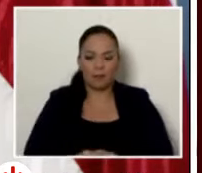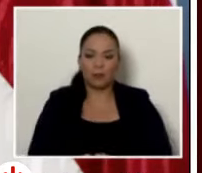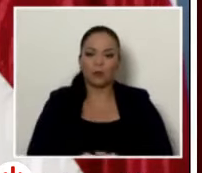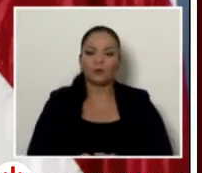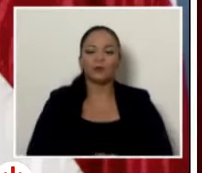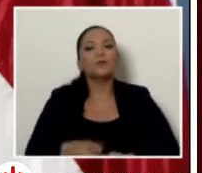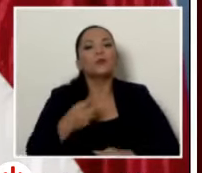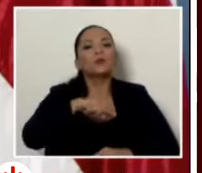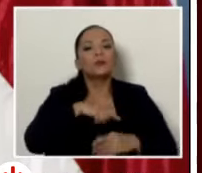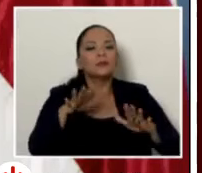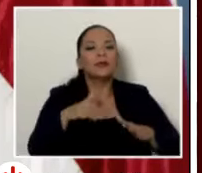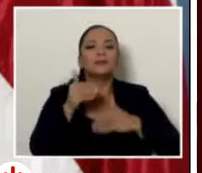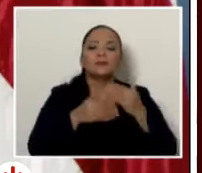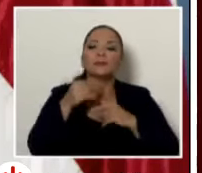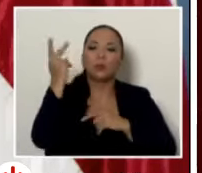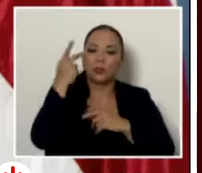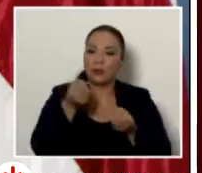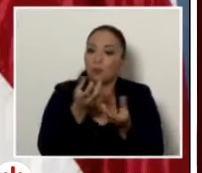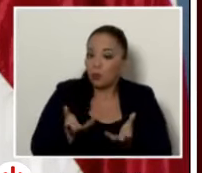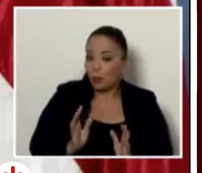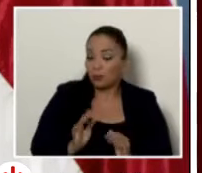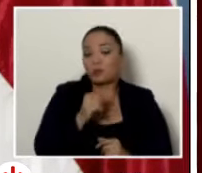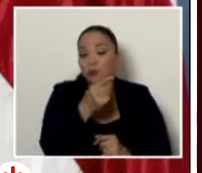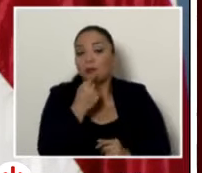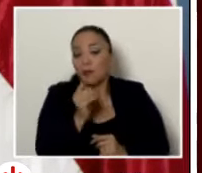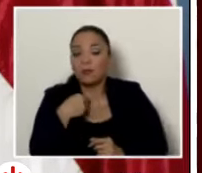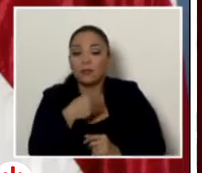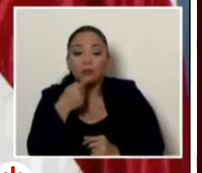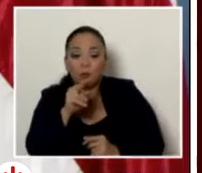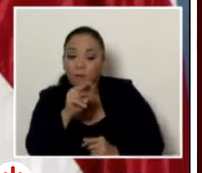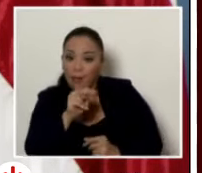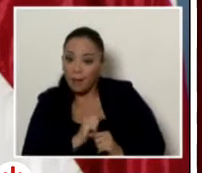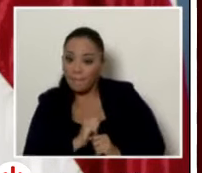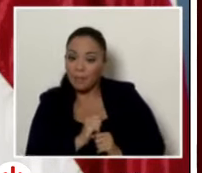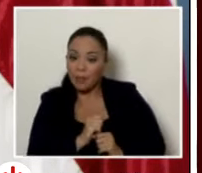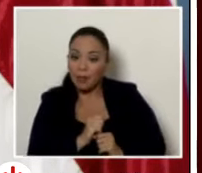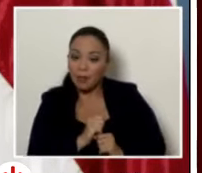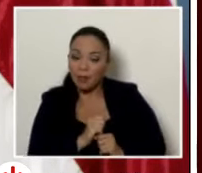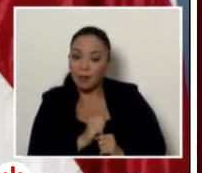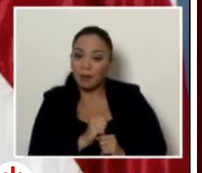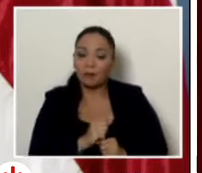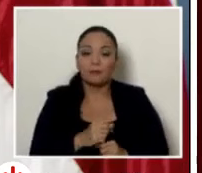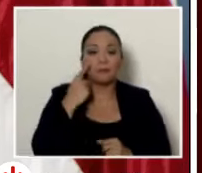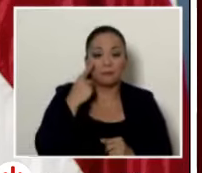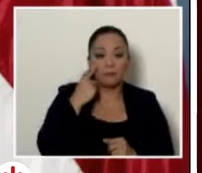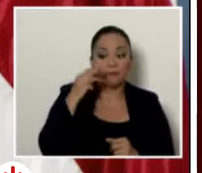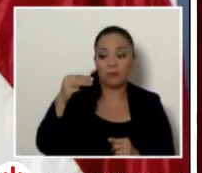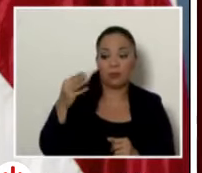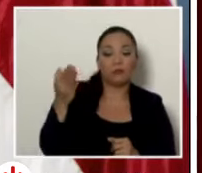nosotros adelantamos la política pública que usted dice que el Ministro anunció en noviembre bueno el miércoles yo me presenté ante la Asamblea